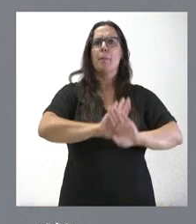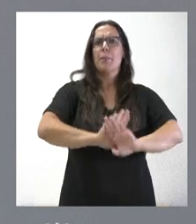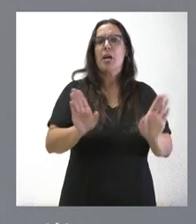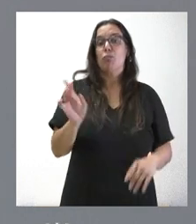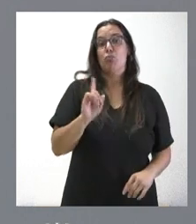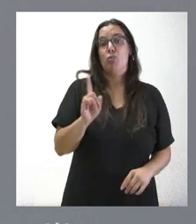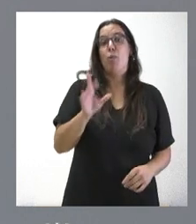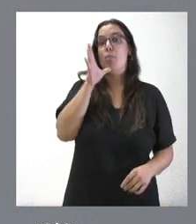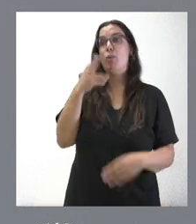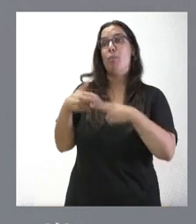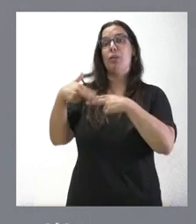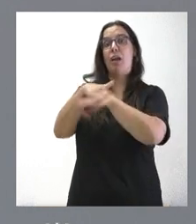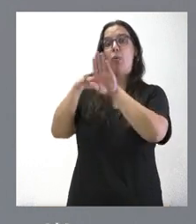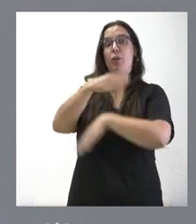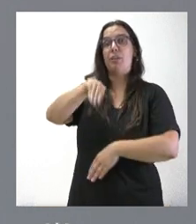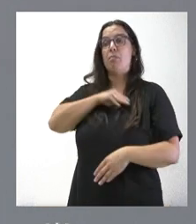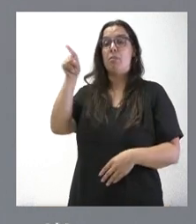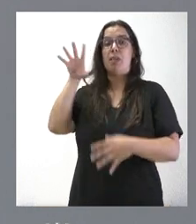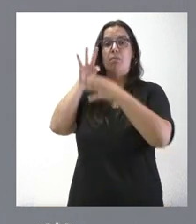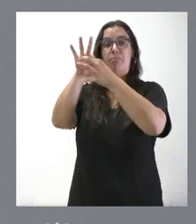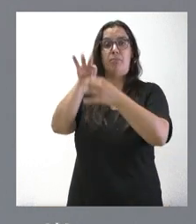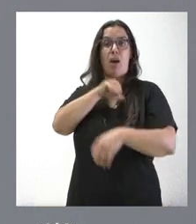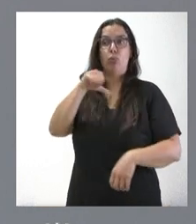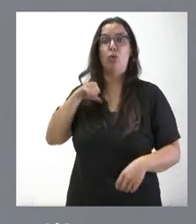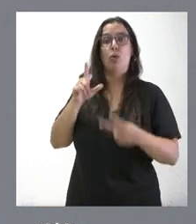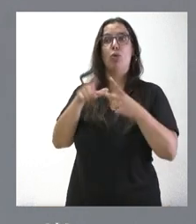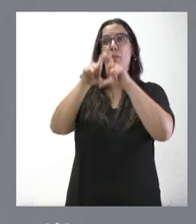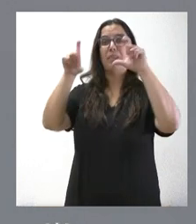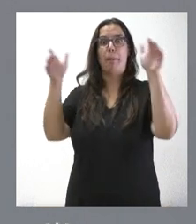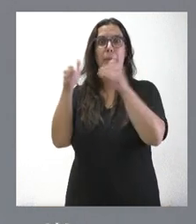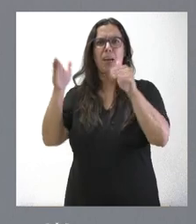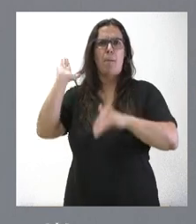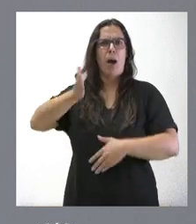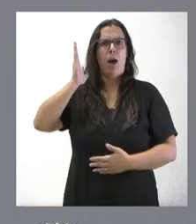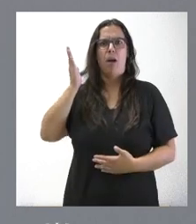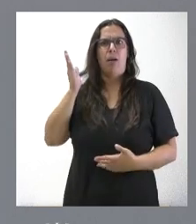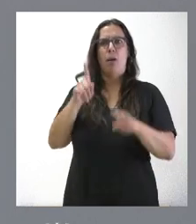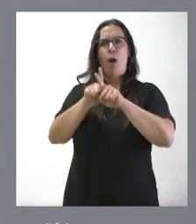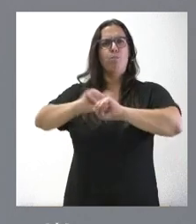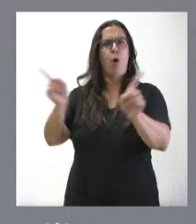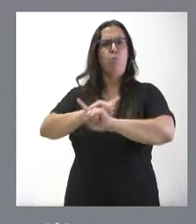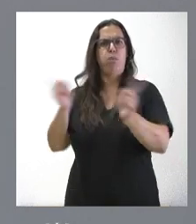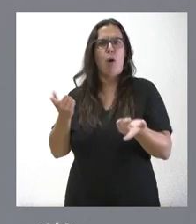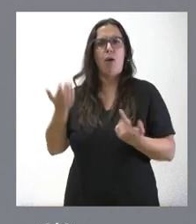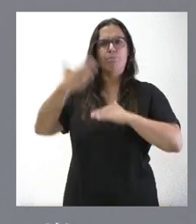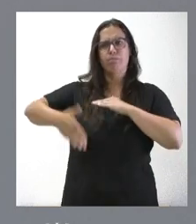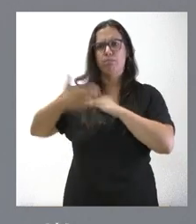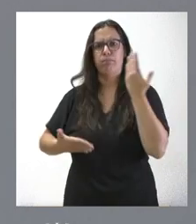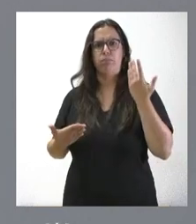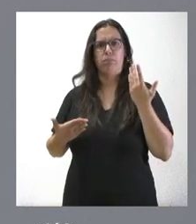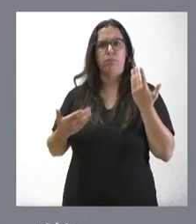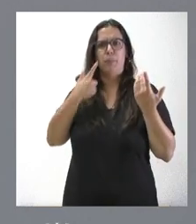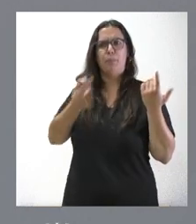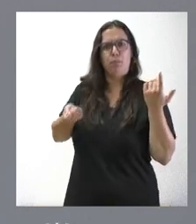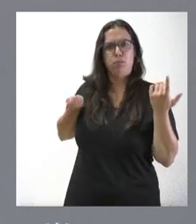del Gobierno de España hacia los autónomos y hacia las micropymes era una política de prohibición, de limitación, de restricción,